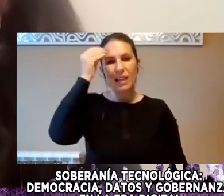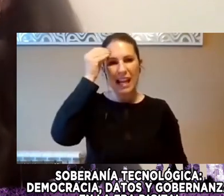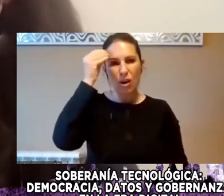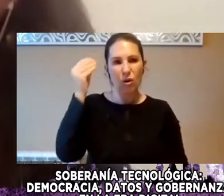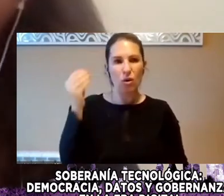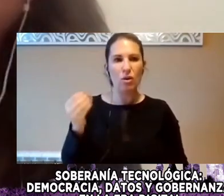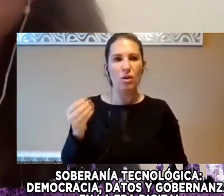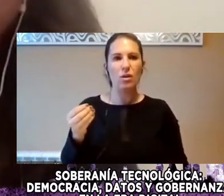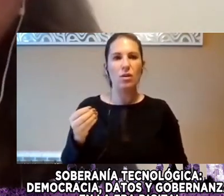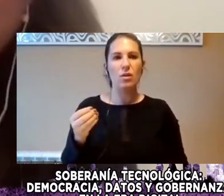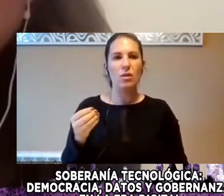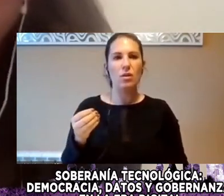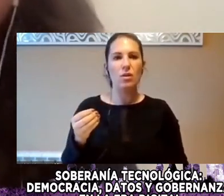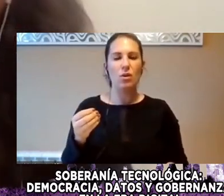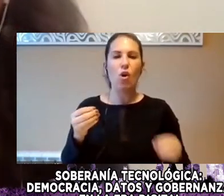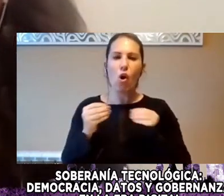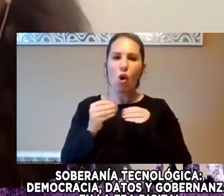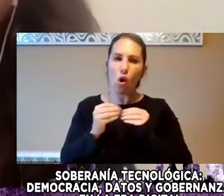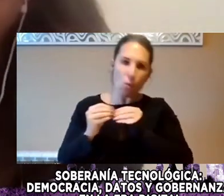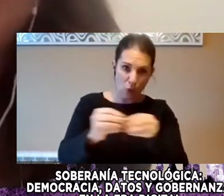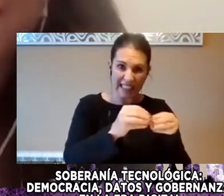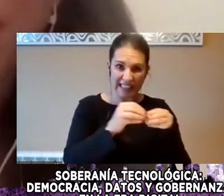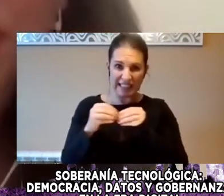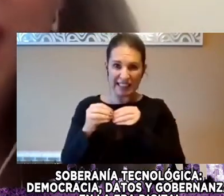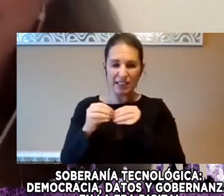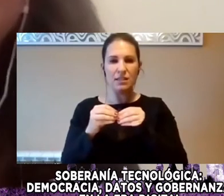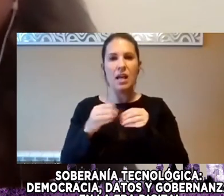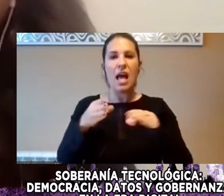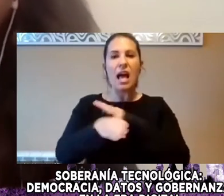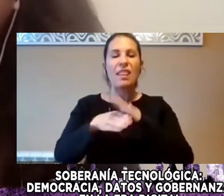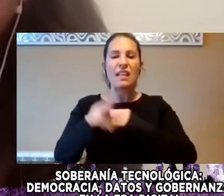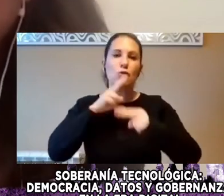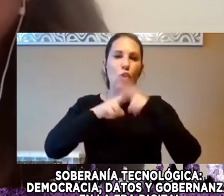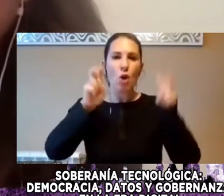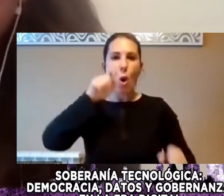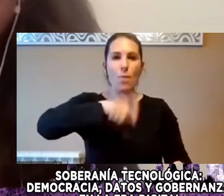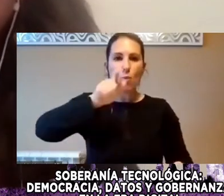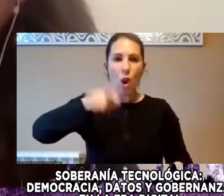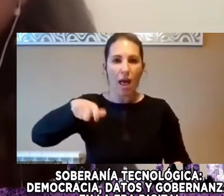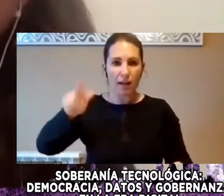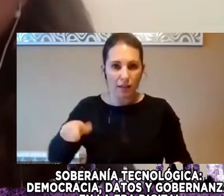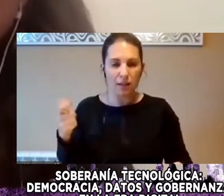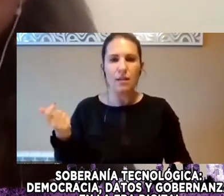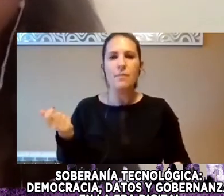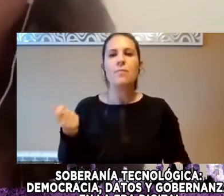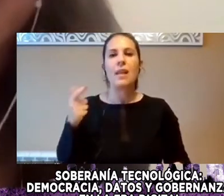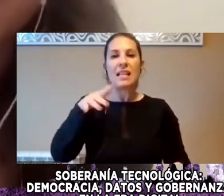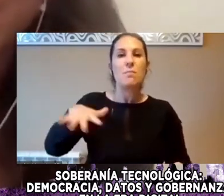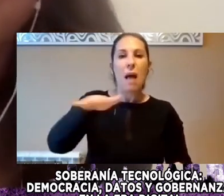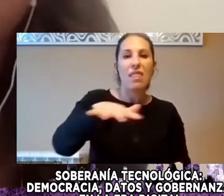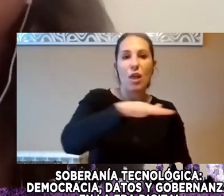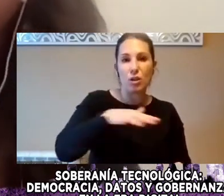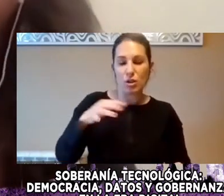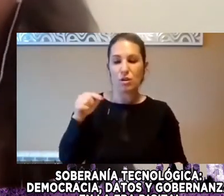Son Espacios Comunes Son Espacios Espacios De Acceso Popular Y Son Espacios Donde Tenemos En